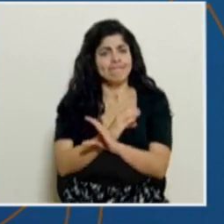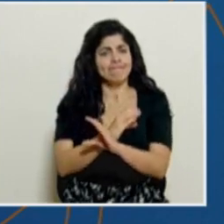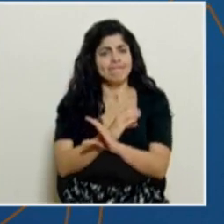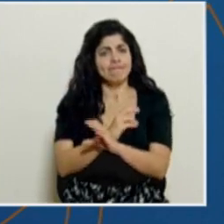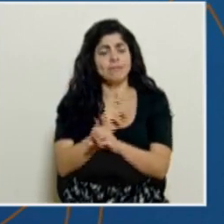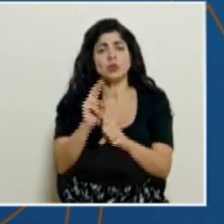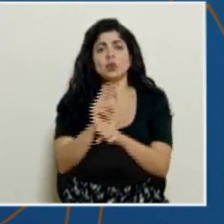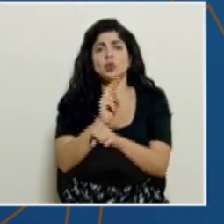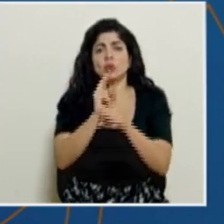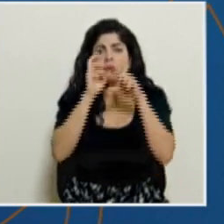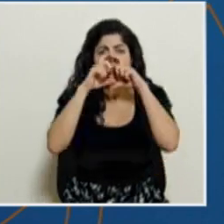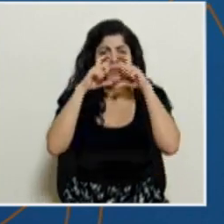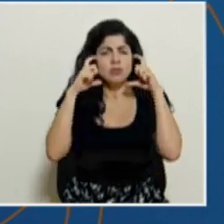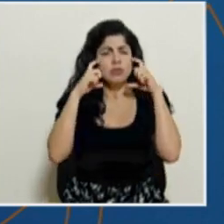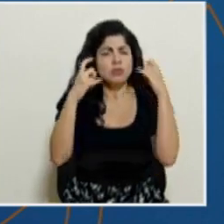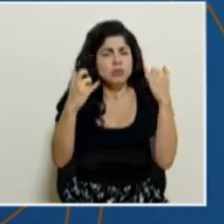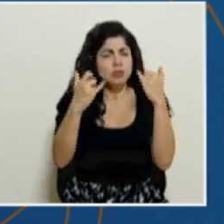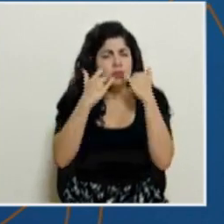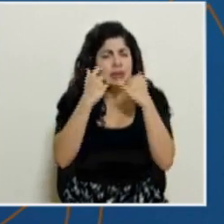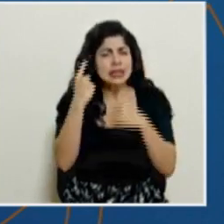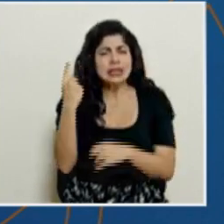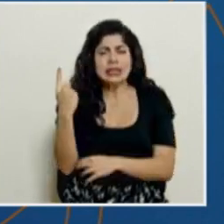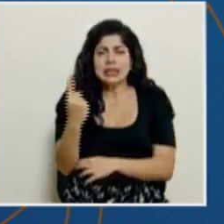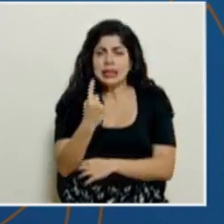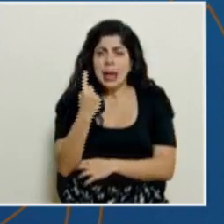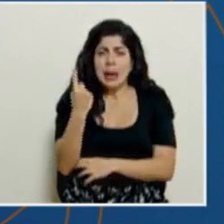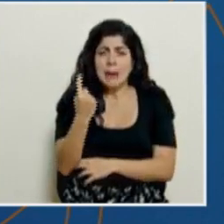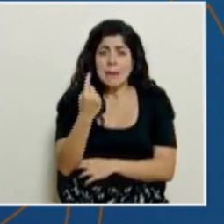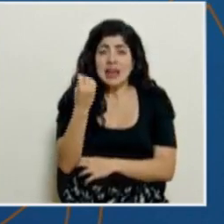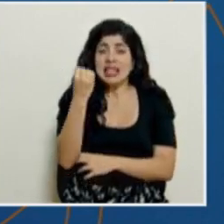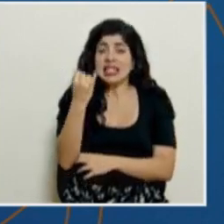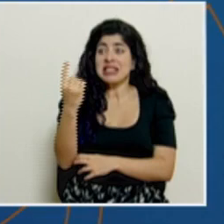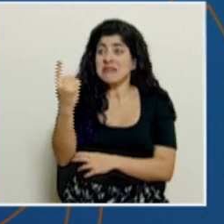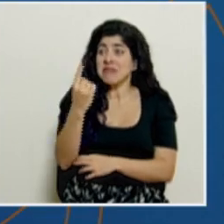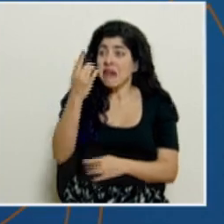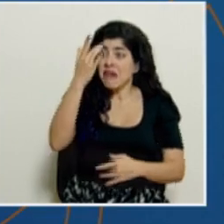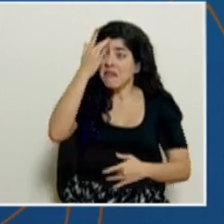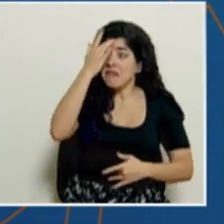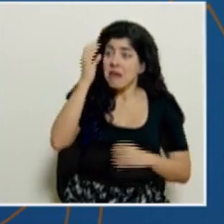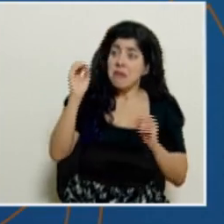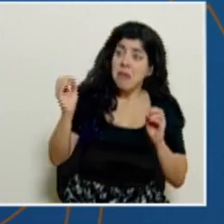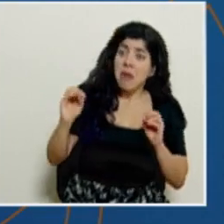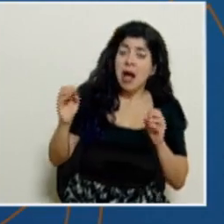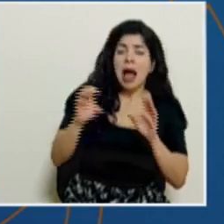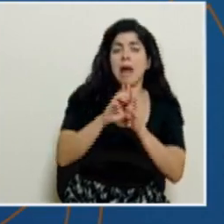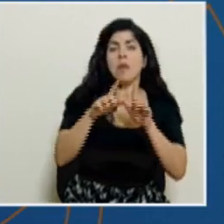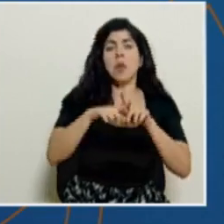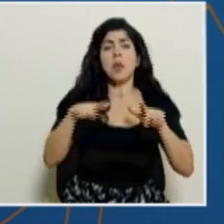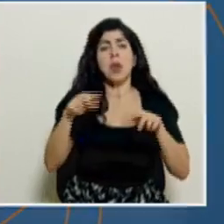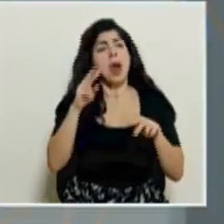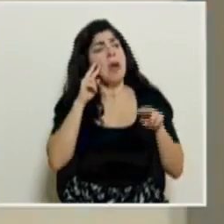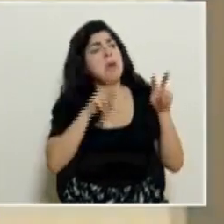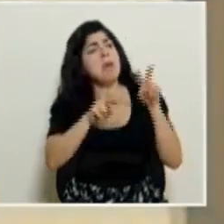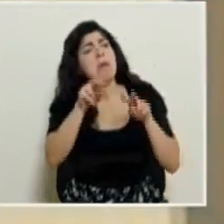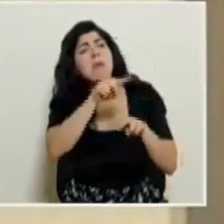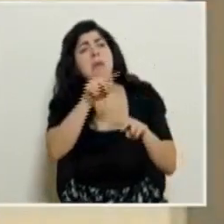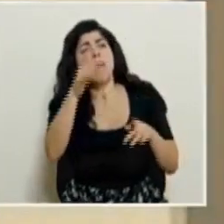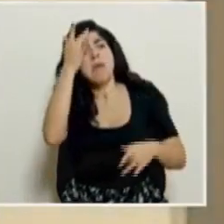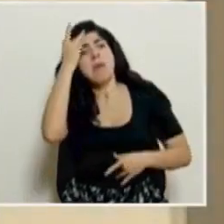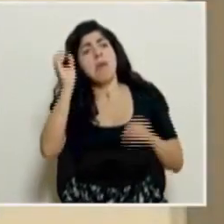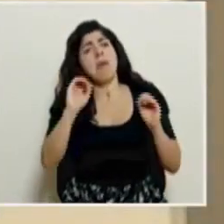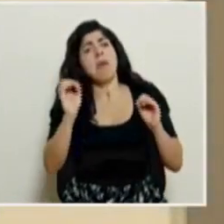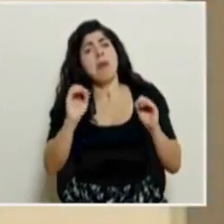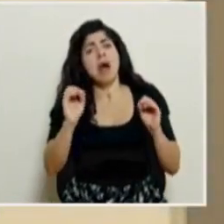El uso del cubrebocas tiene que estar presente siempre. El hecho de que no llegue nadie enfermo a ningún local, a ningún lugar donde hay otras personas.